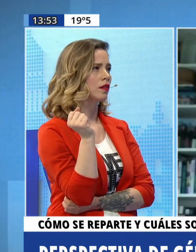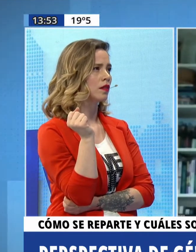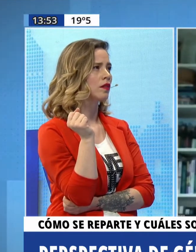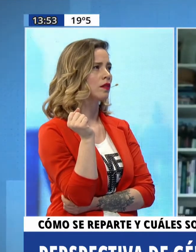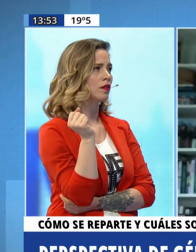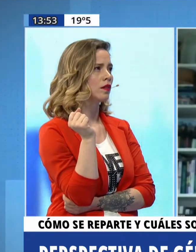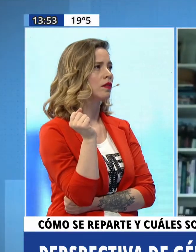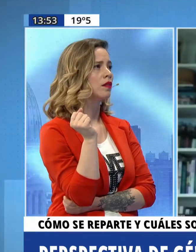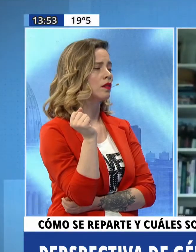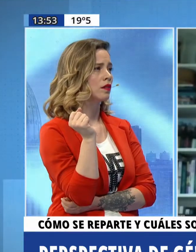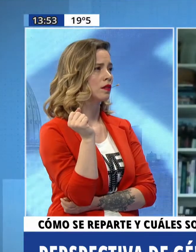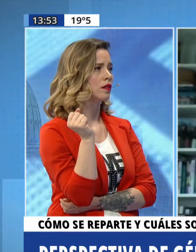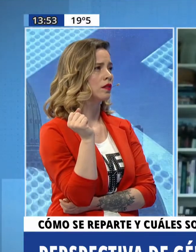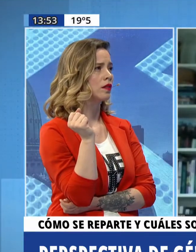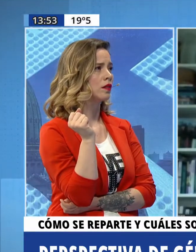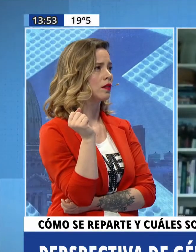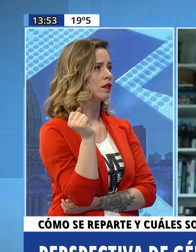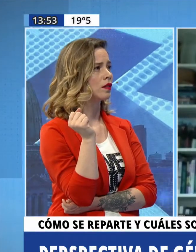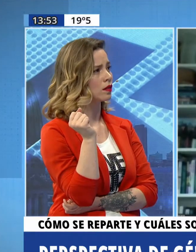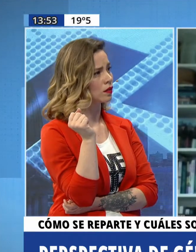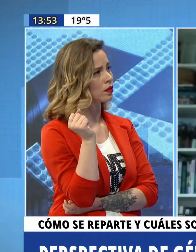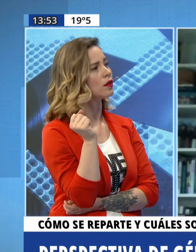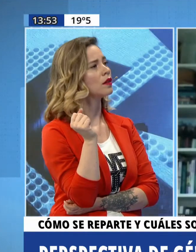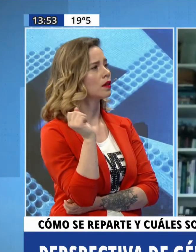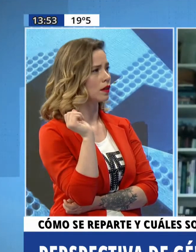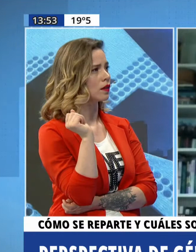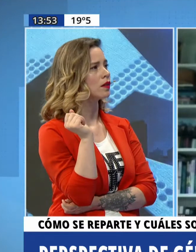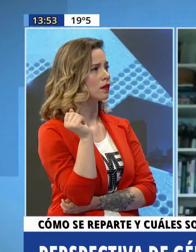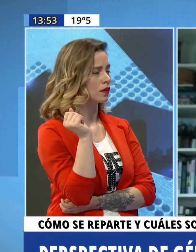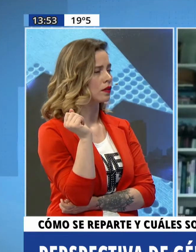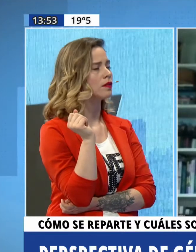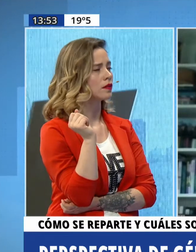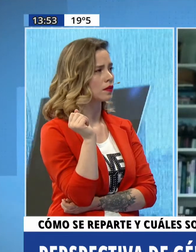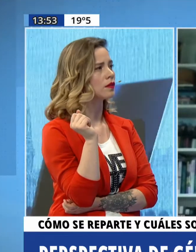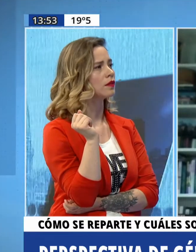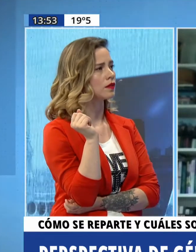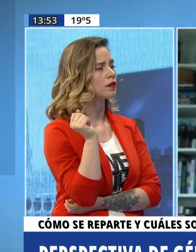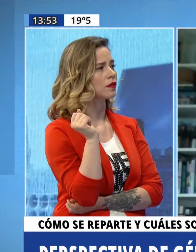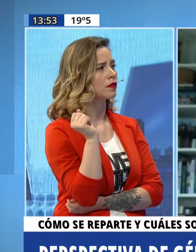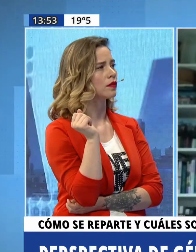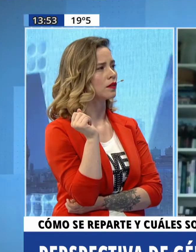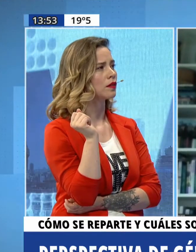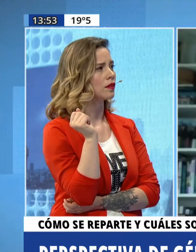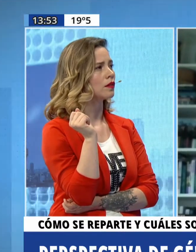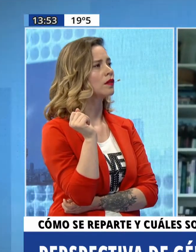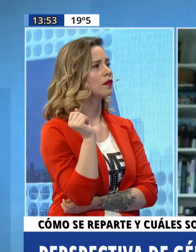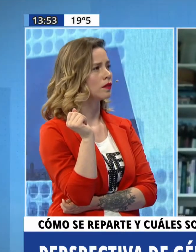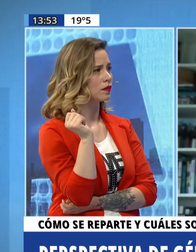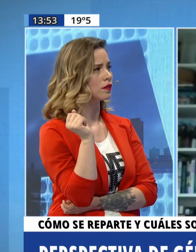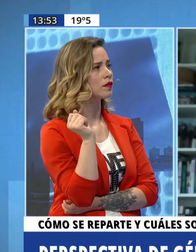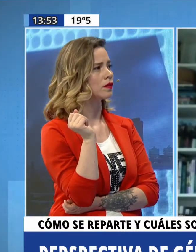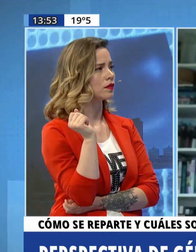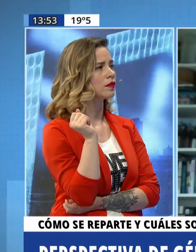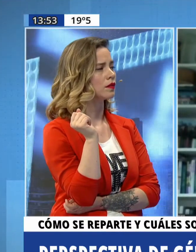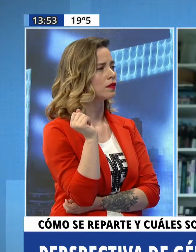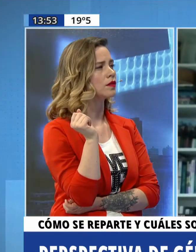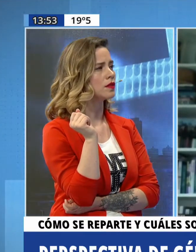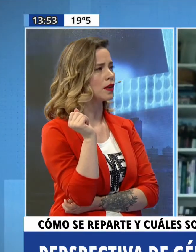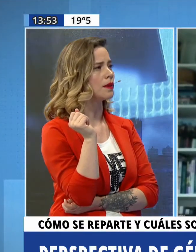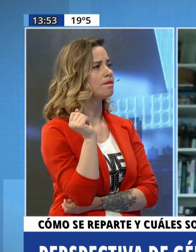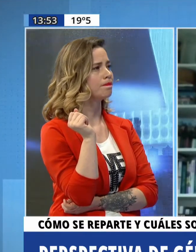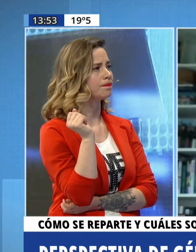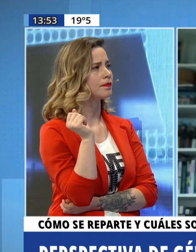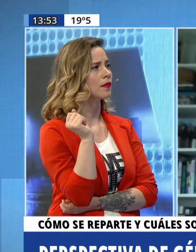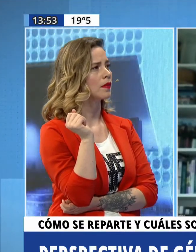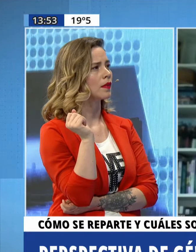las políticas sociales que ya vienen de tiempo anterior y que se han profundizado en el marco de esta pandemia